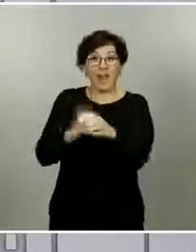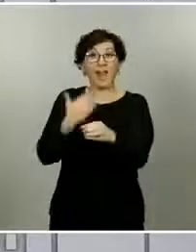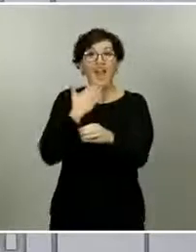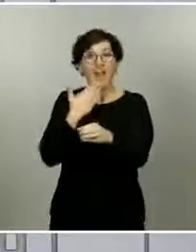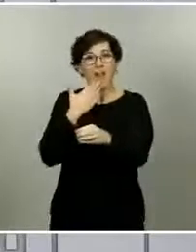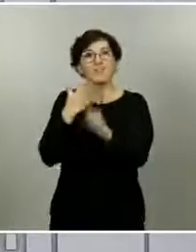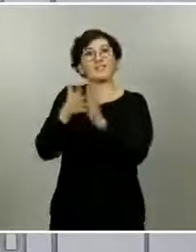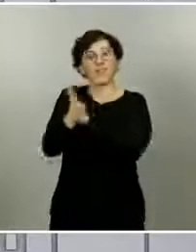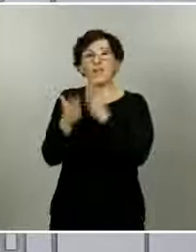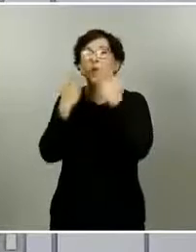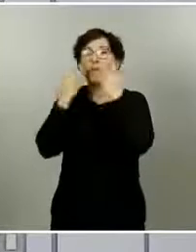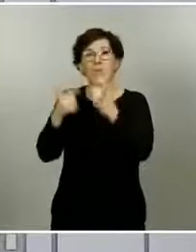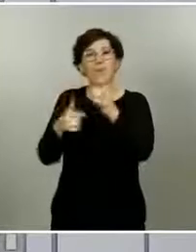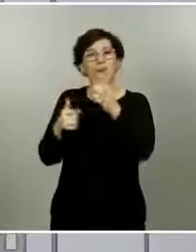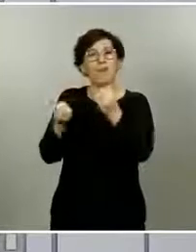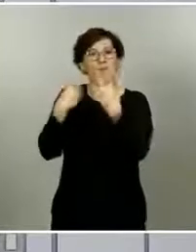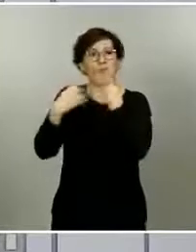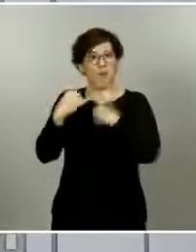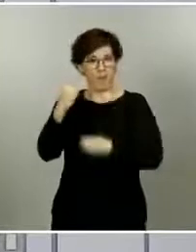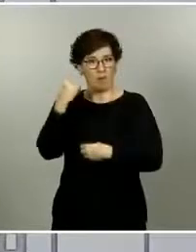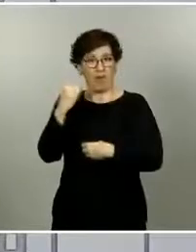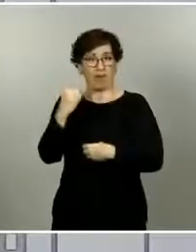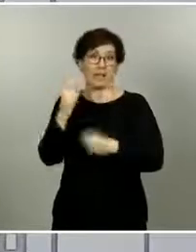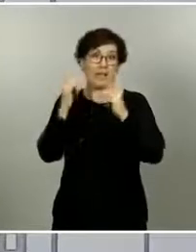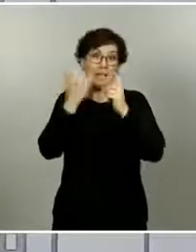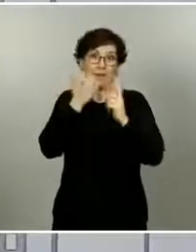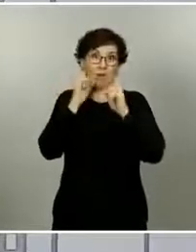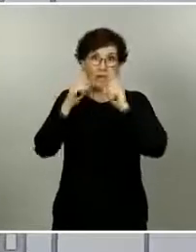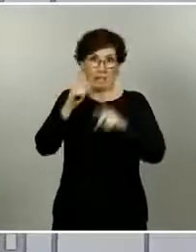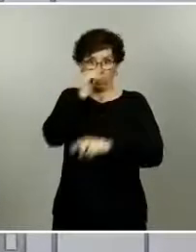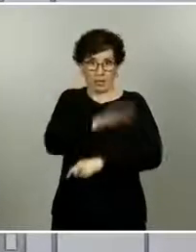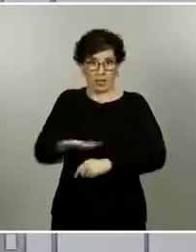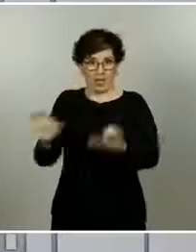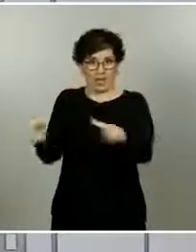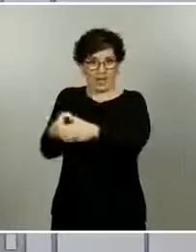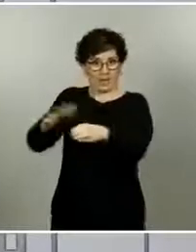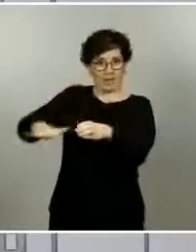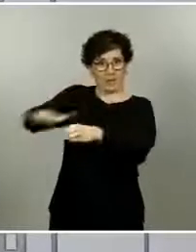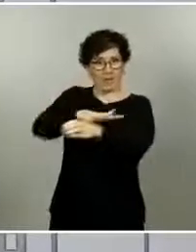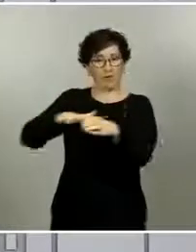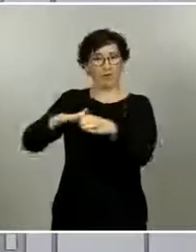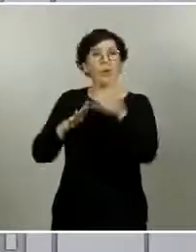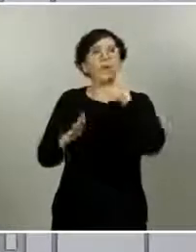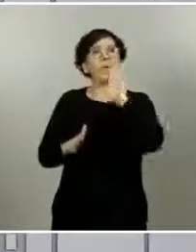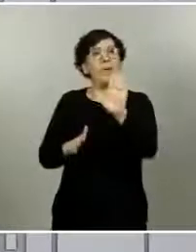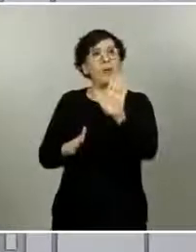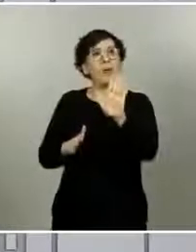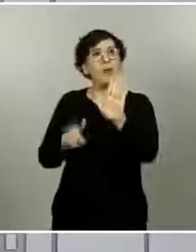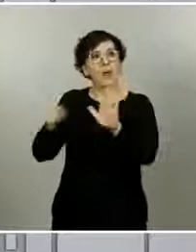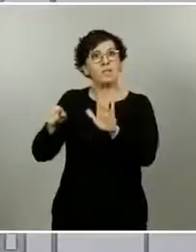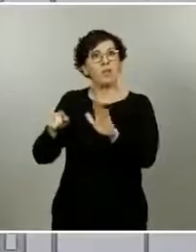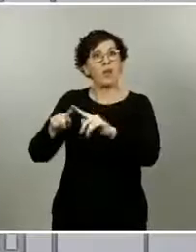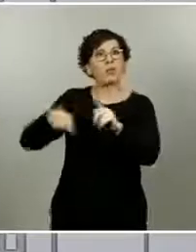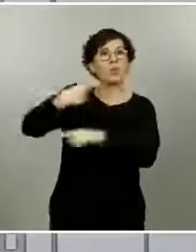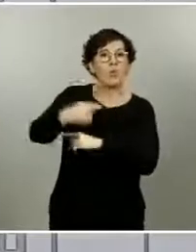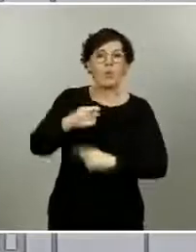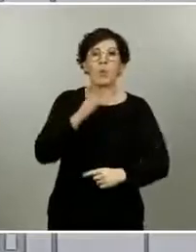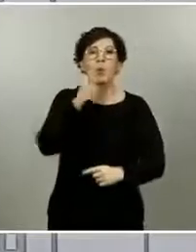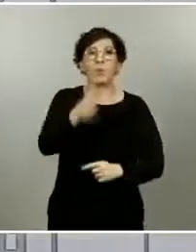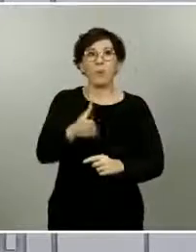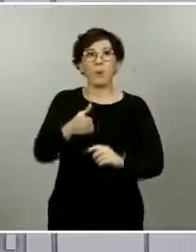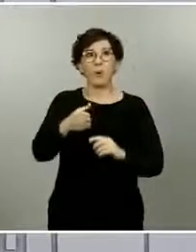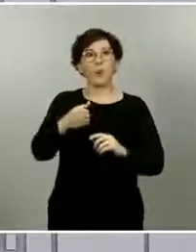niños. No parece que haya un efecto relacionado con la apertura o las